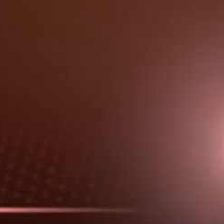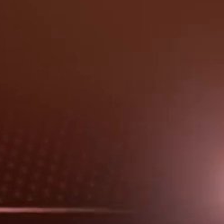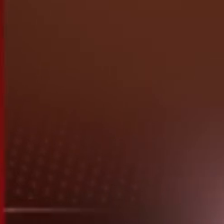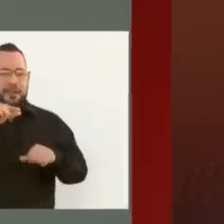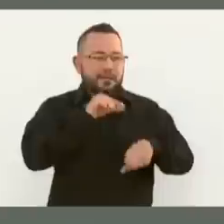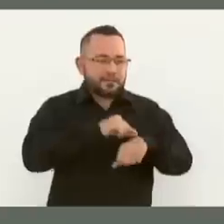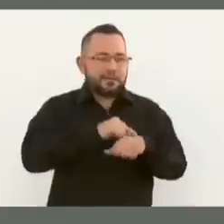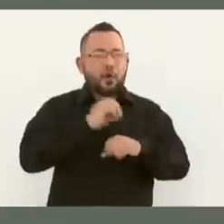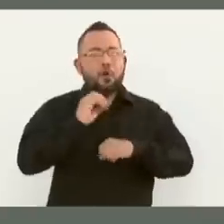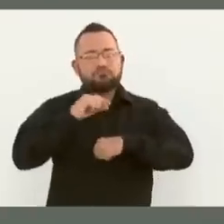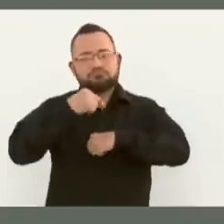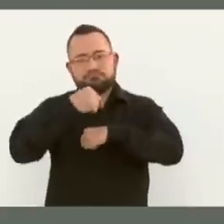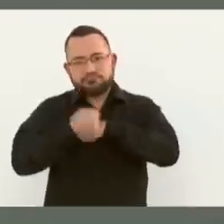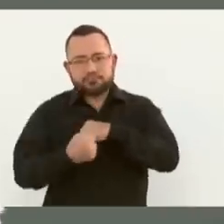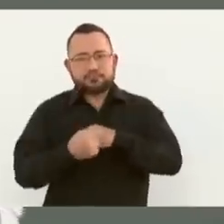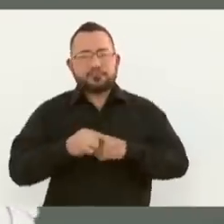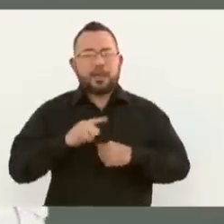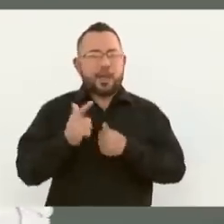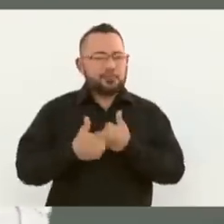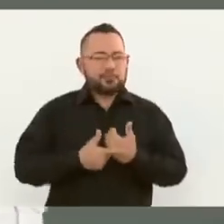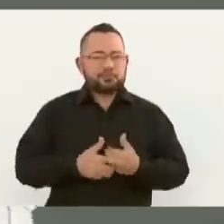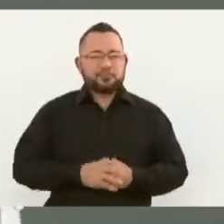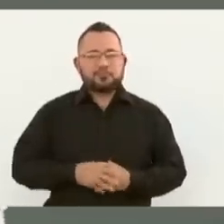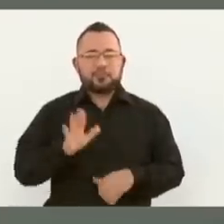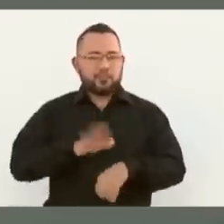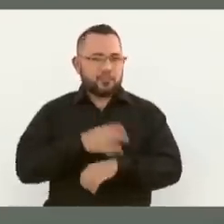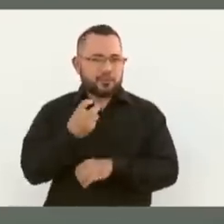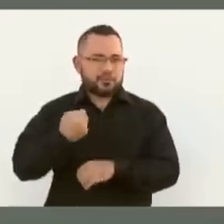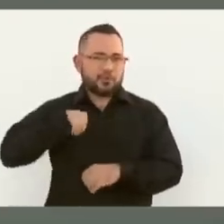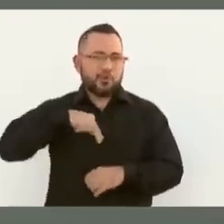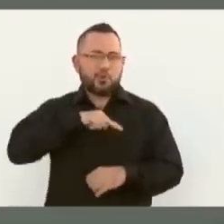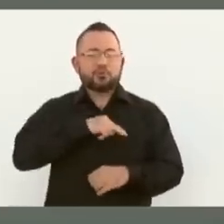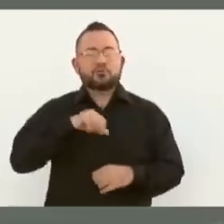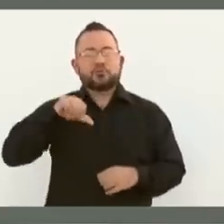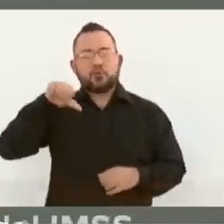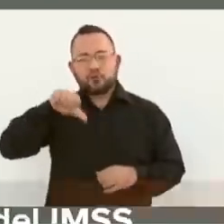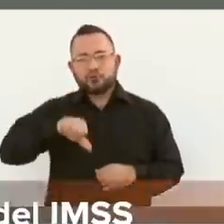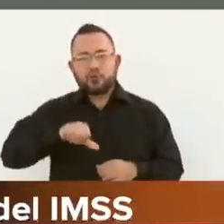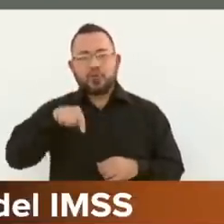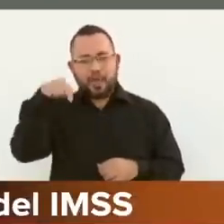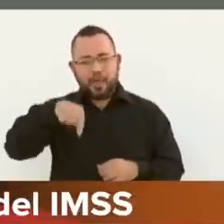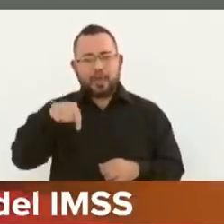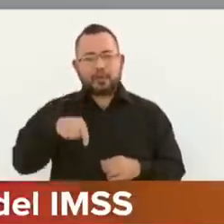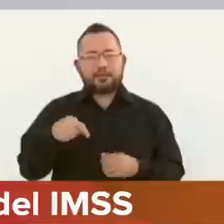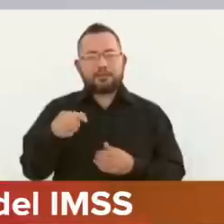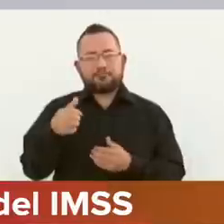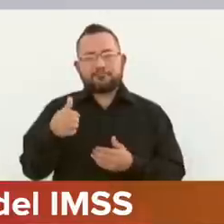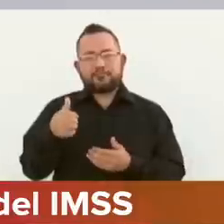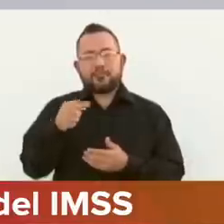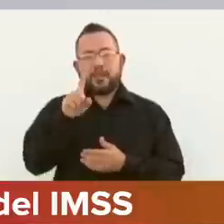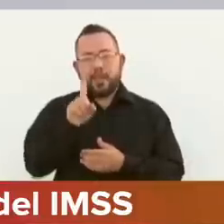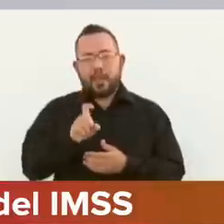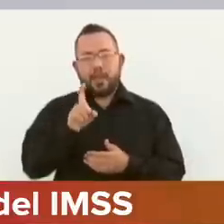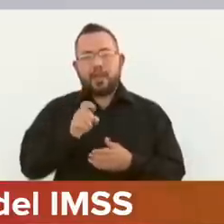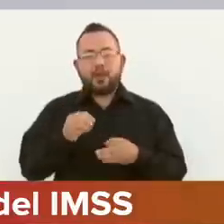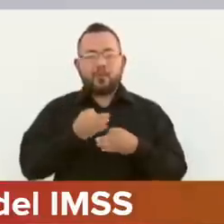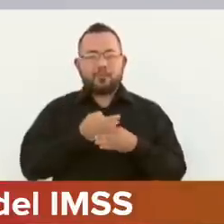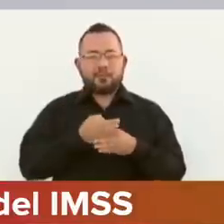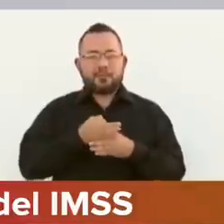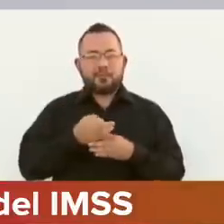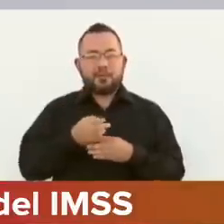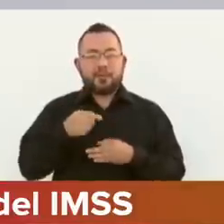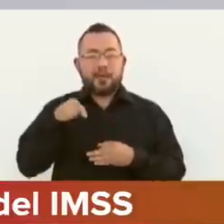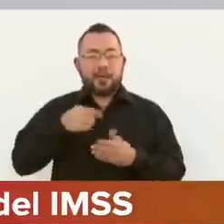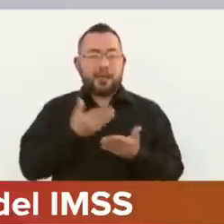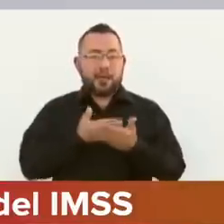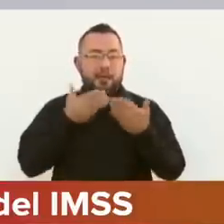Por eso es que lo que estamos haciendo hoy aquí en Aguaprieta es verdaderamente una gran, una